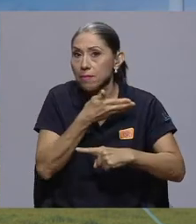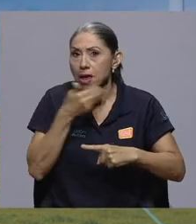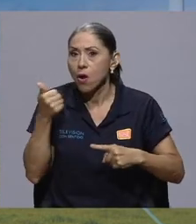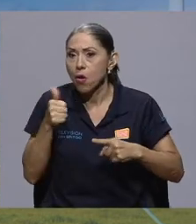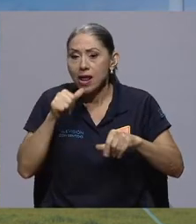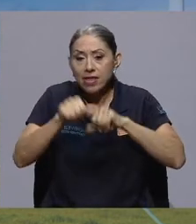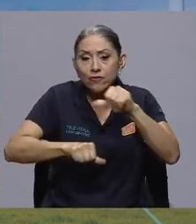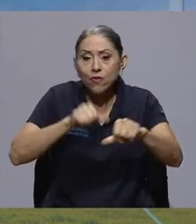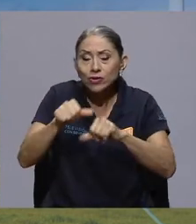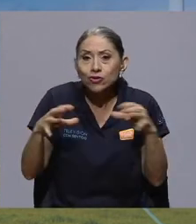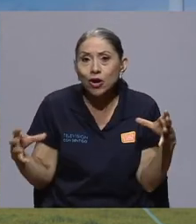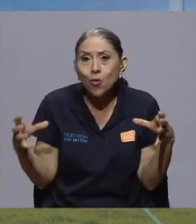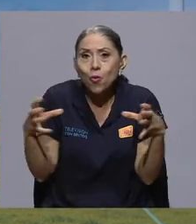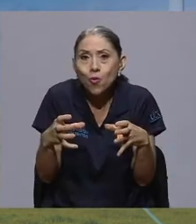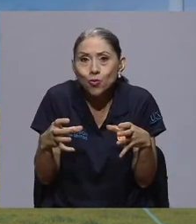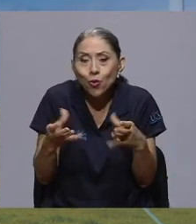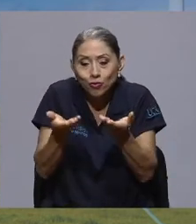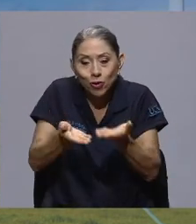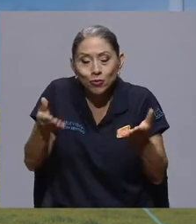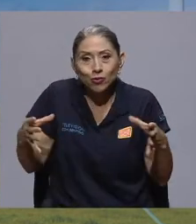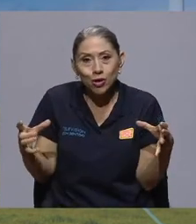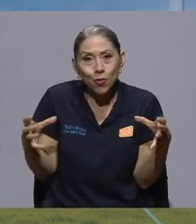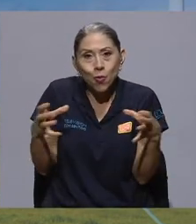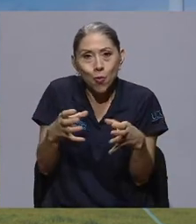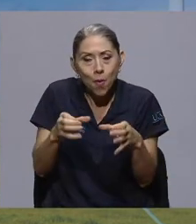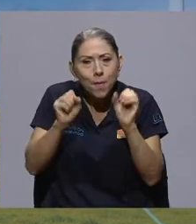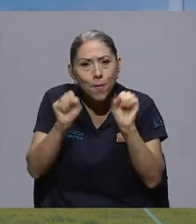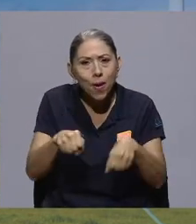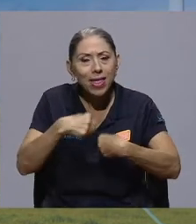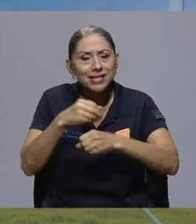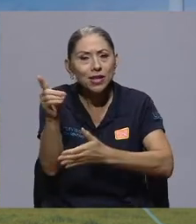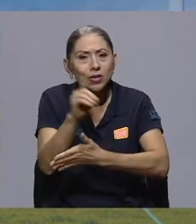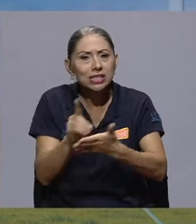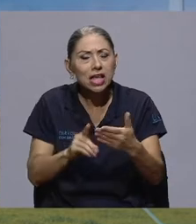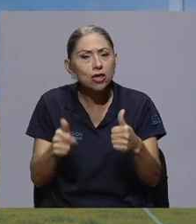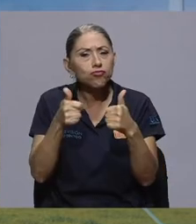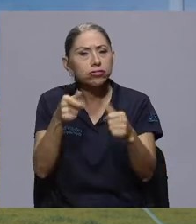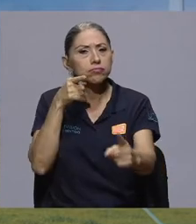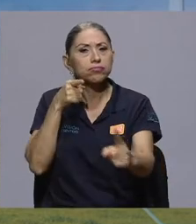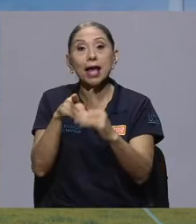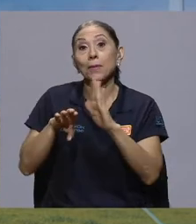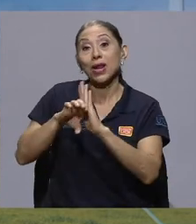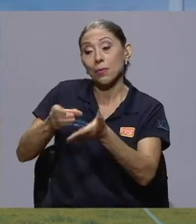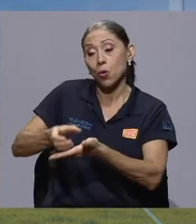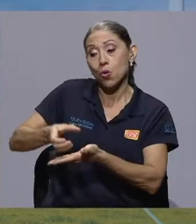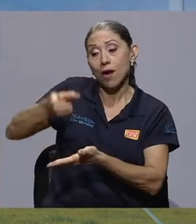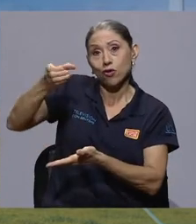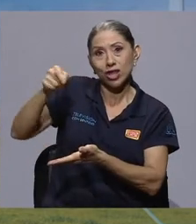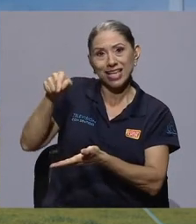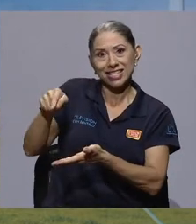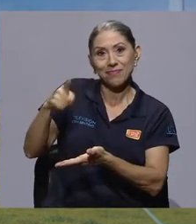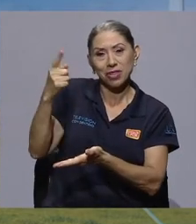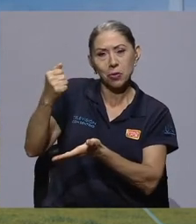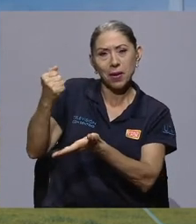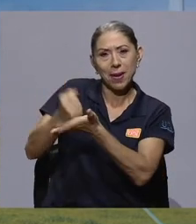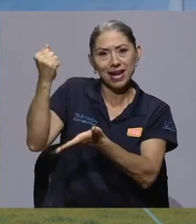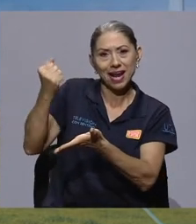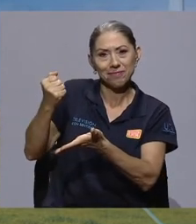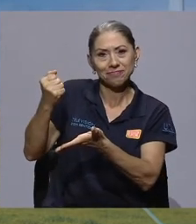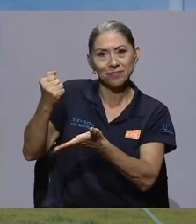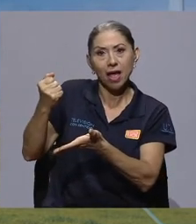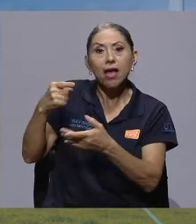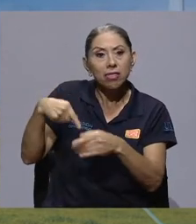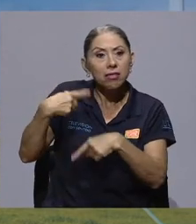recursos en conjunto para poder hacer un diseño que tenga sentido. Una botella de una marca que llegue a un centro de